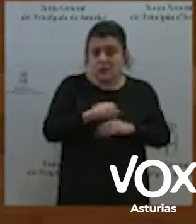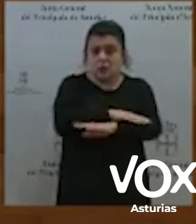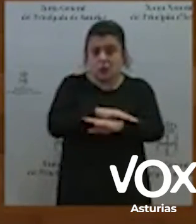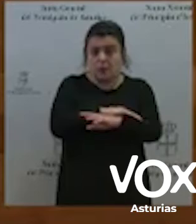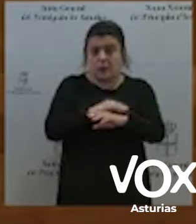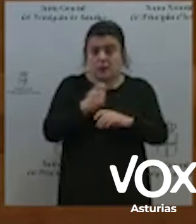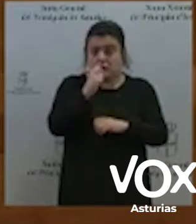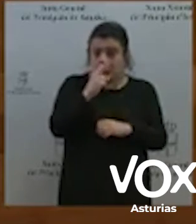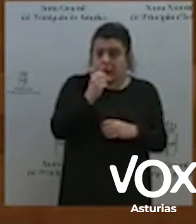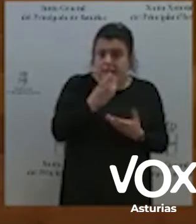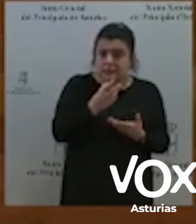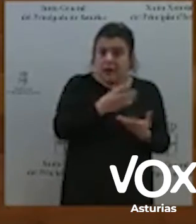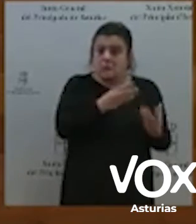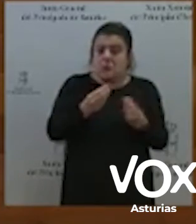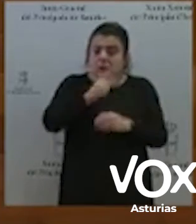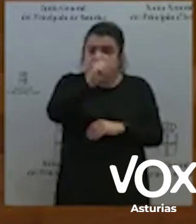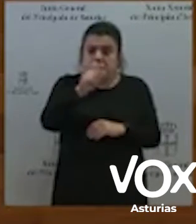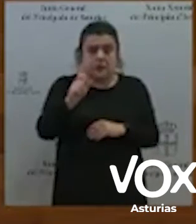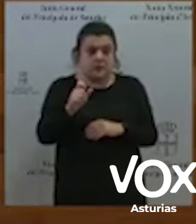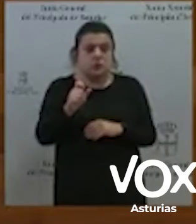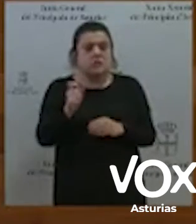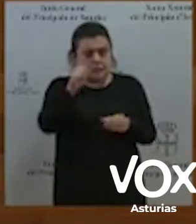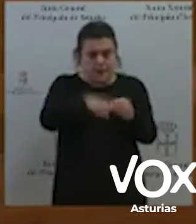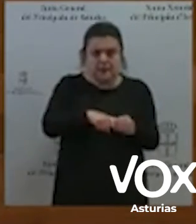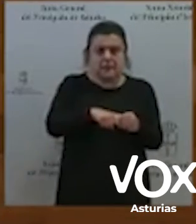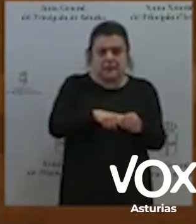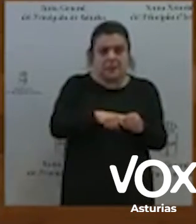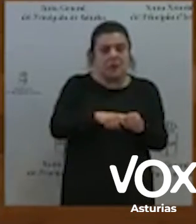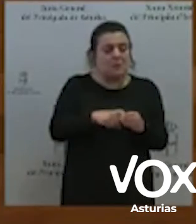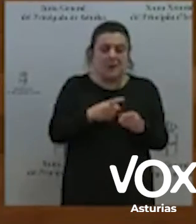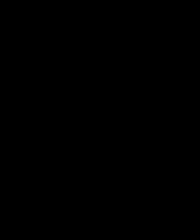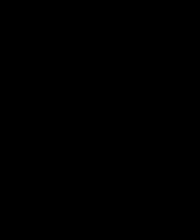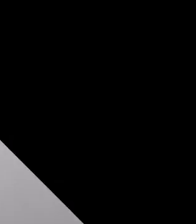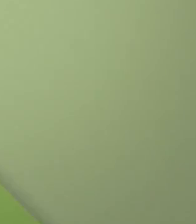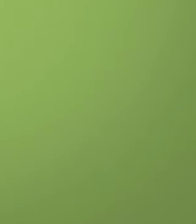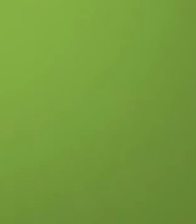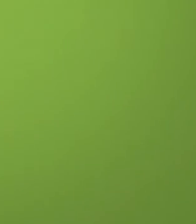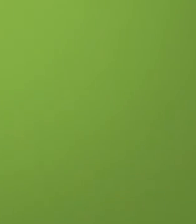Pero queda claro que la receta que cocinan, que es el socialismo, no funciona.